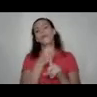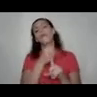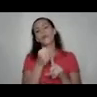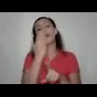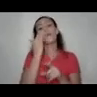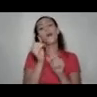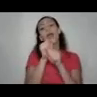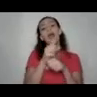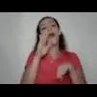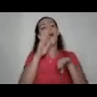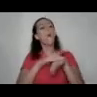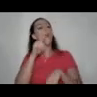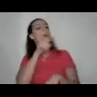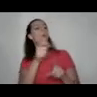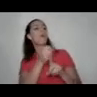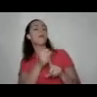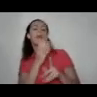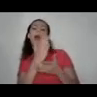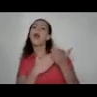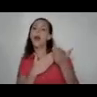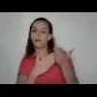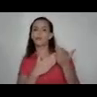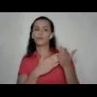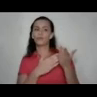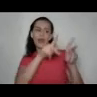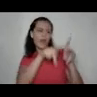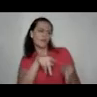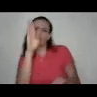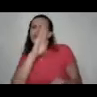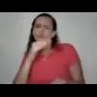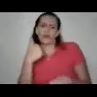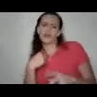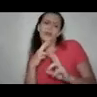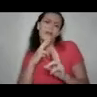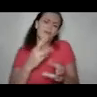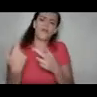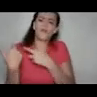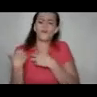que hacen es culpabilizar a la víctima de algo de la que la persona nunca tuvo una responsabilidad.